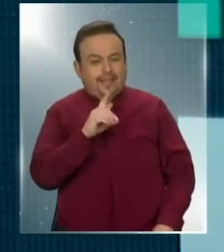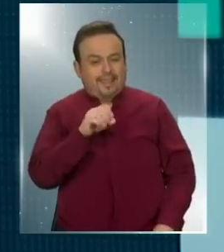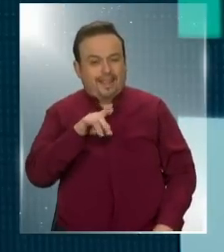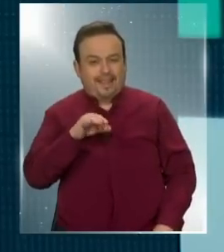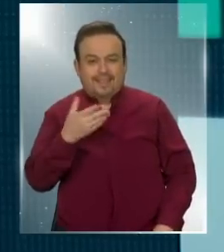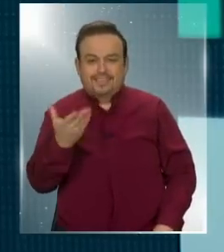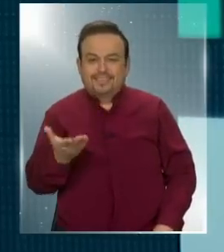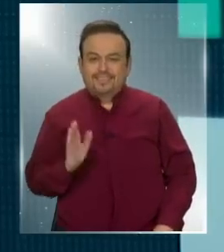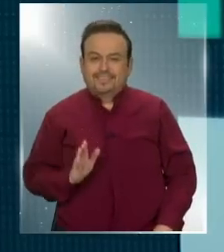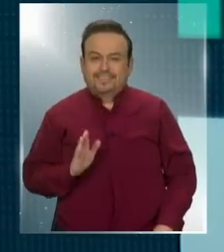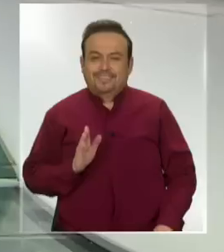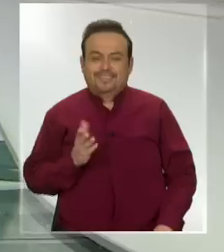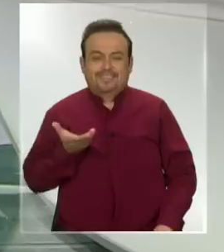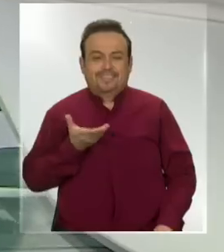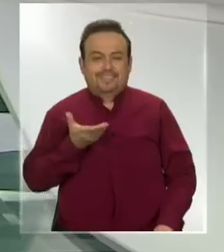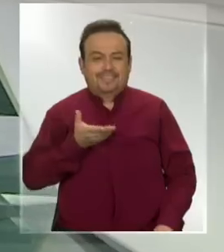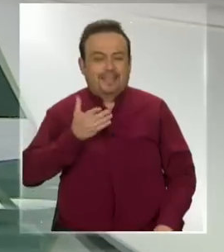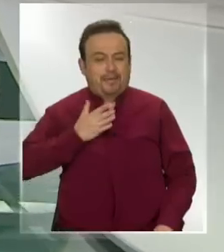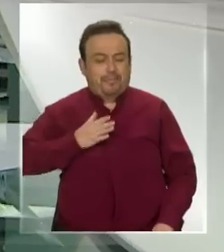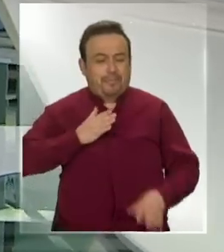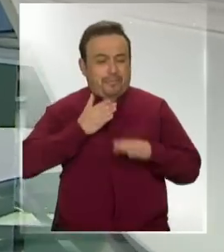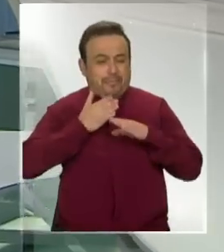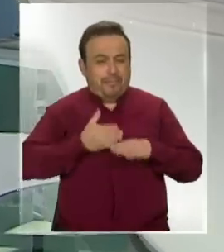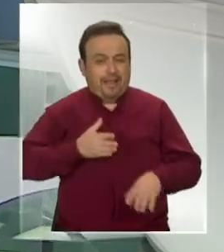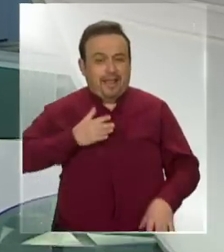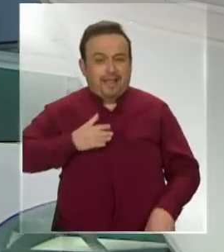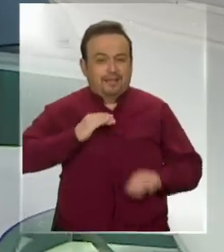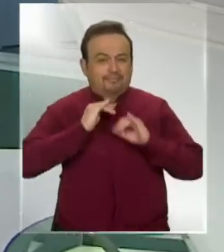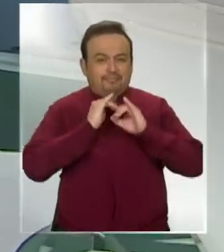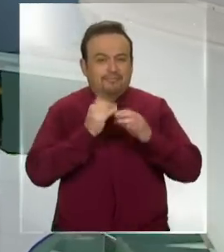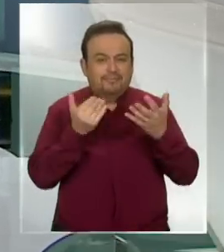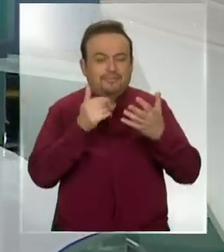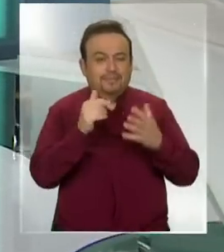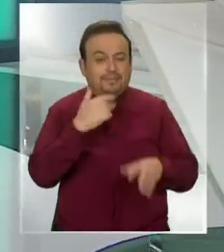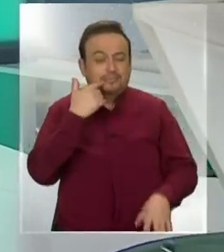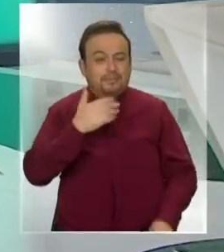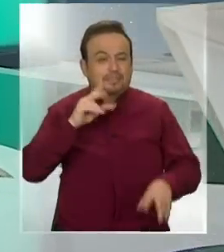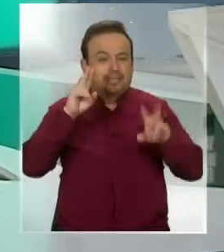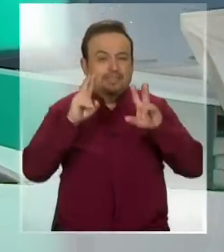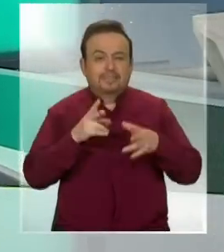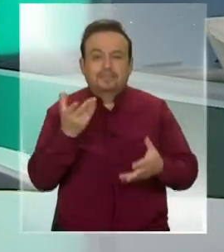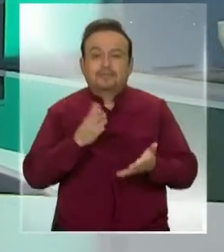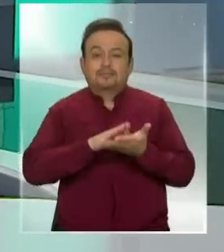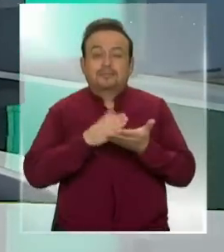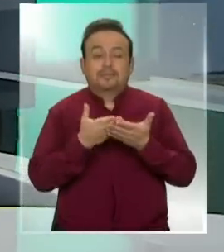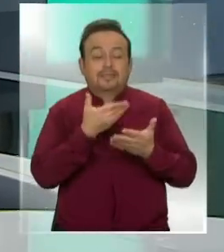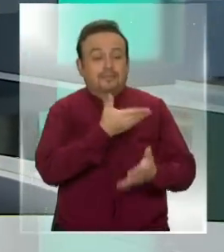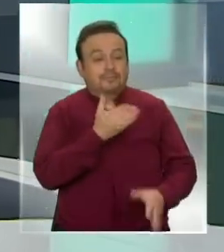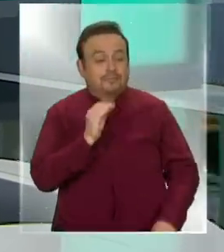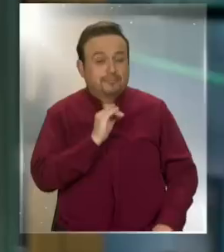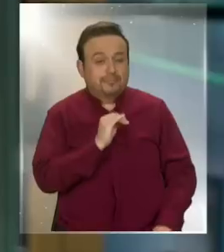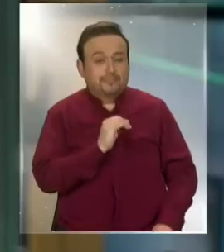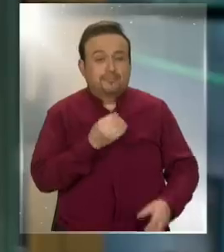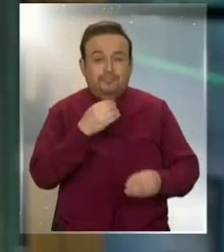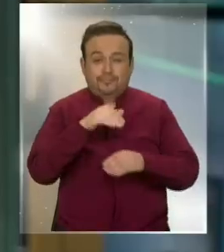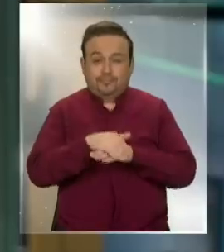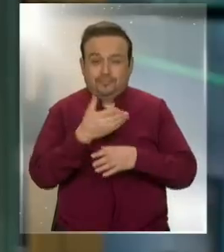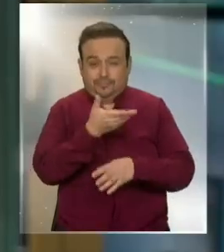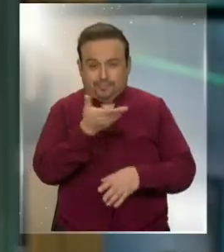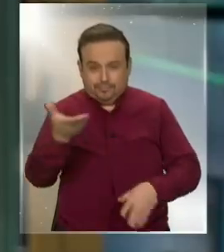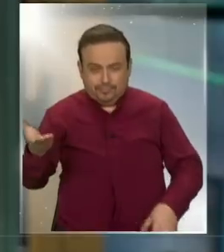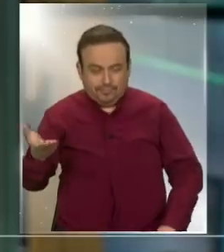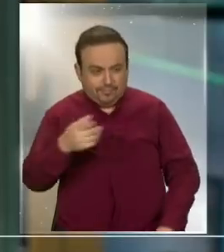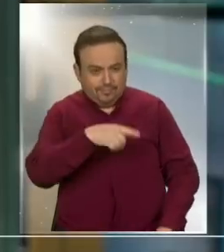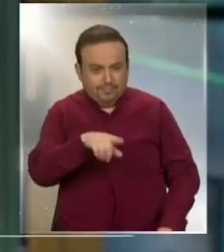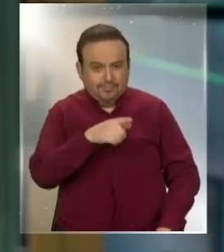Silva, quien trae cada martes la información relacionada a este importante tema. ¿Cómo estás Daniel? ¿Cómo estás Andrea Aristique? Muy buenas tardes, buenas tardes